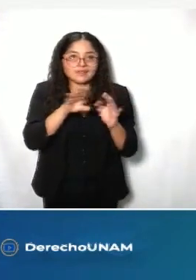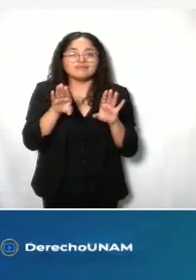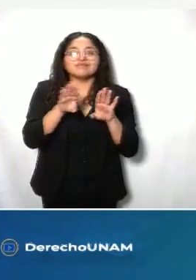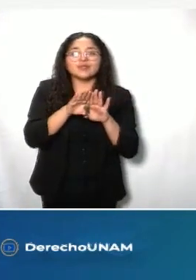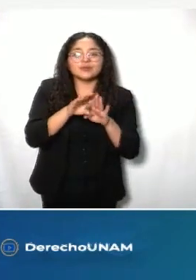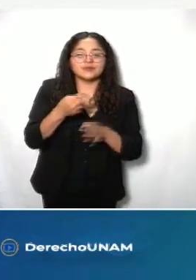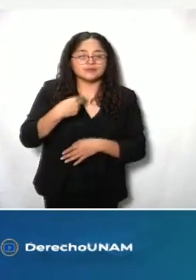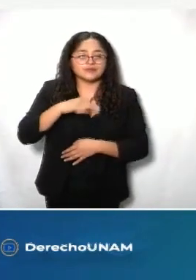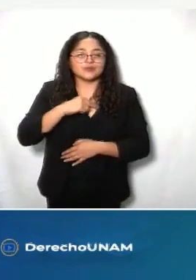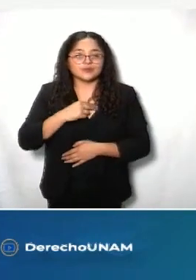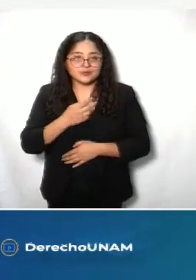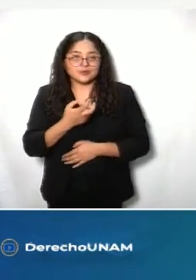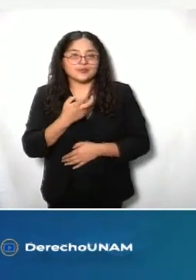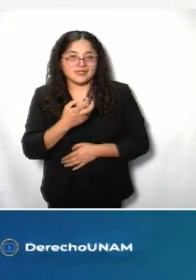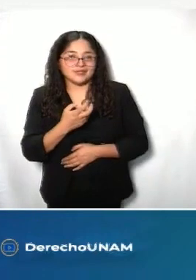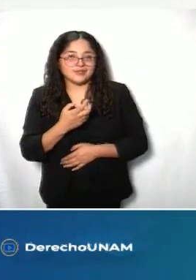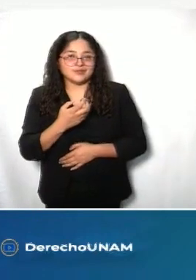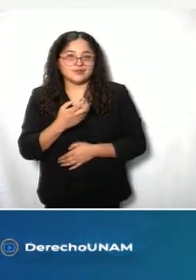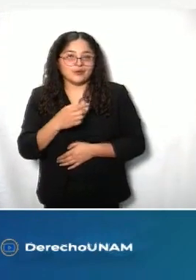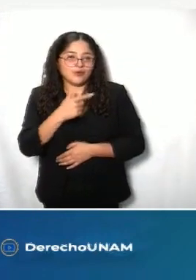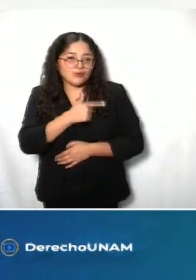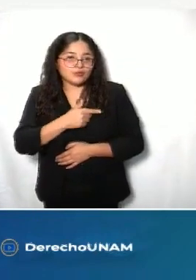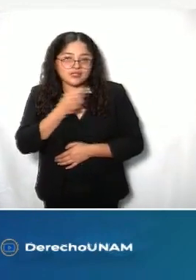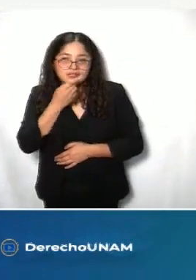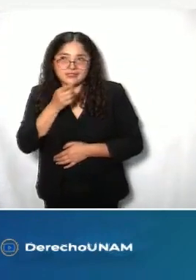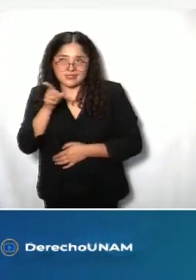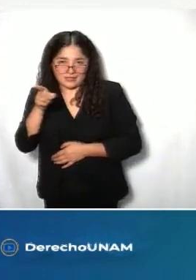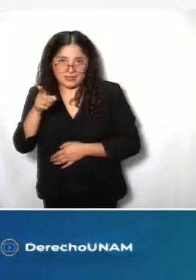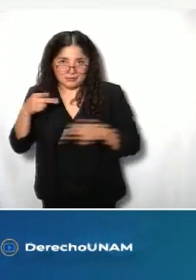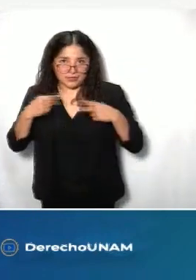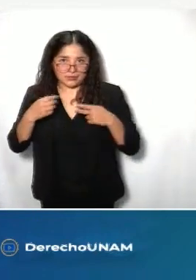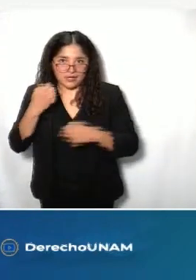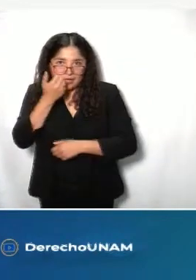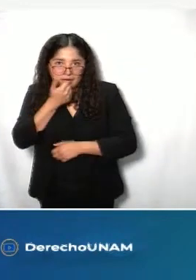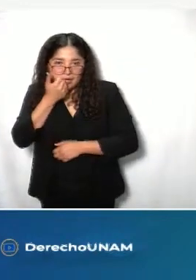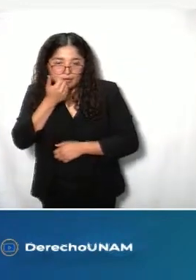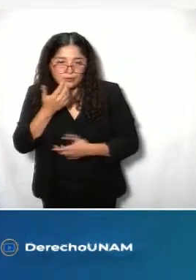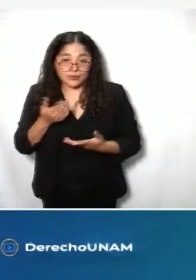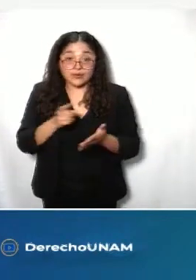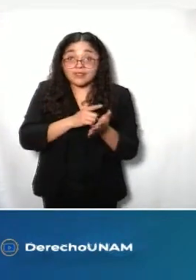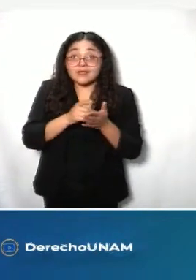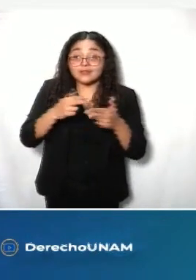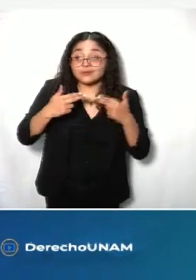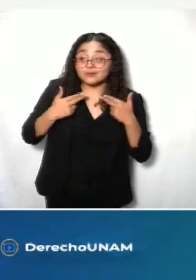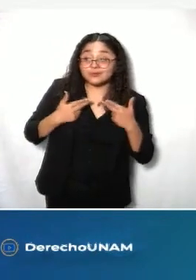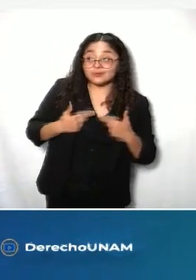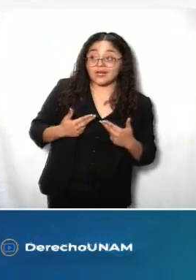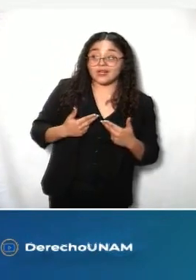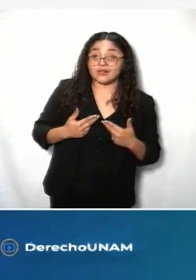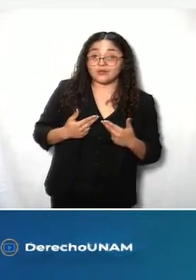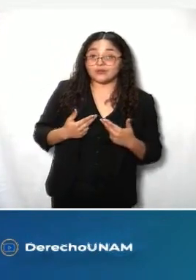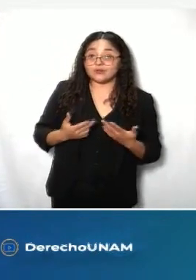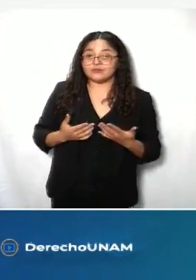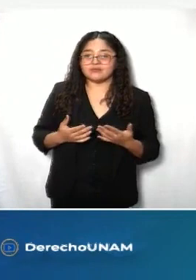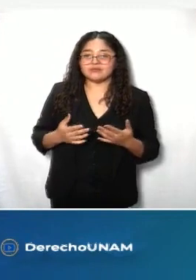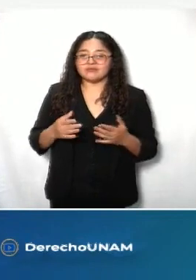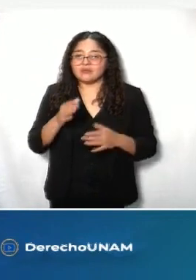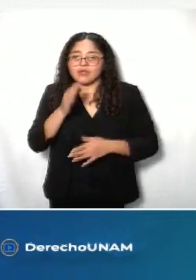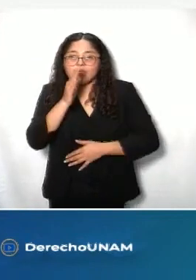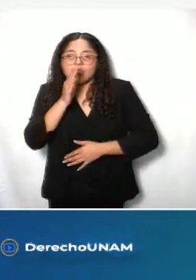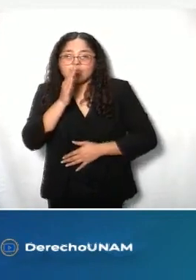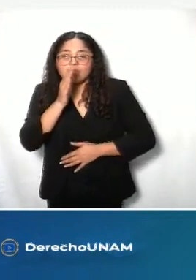Nos gusta decirles aquí a los jóvenes que los derechos humanos no están concebidos ni tutelados